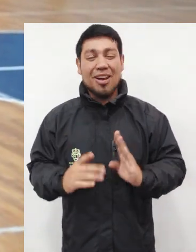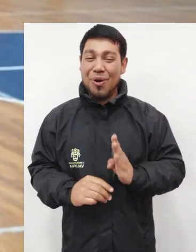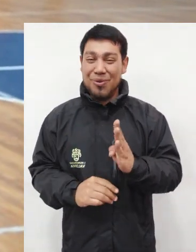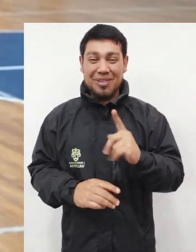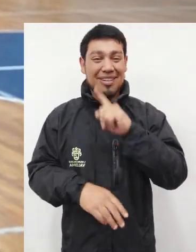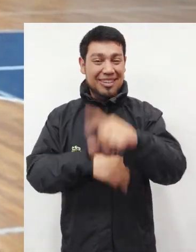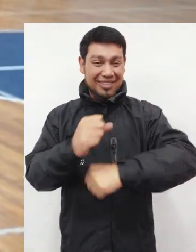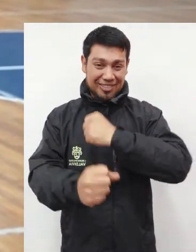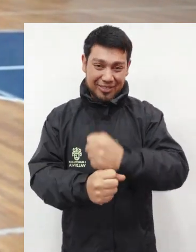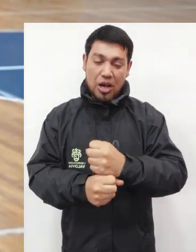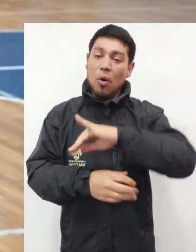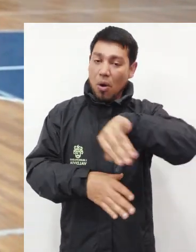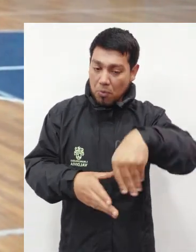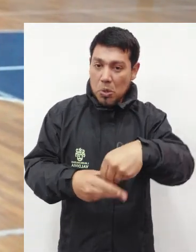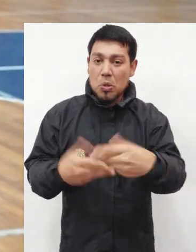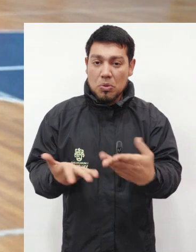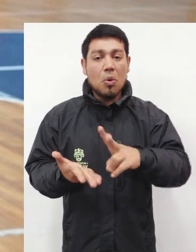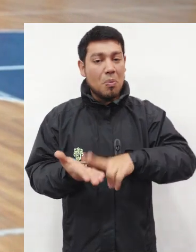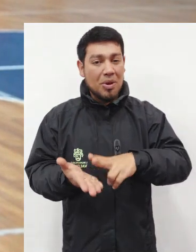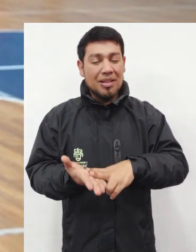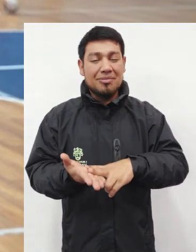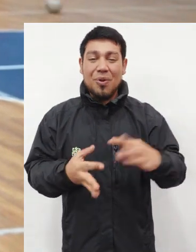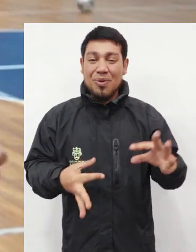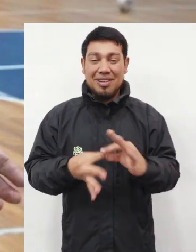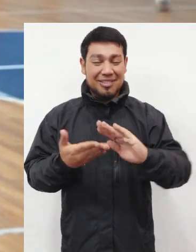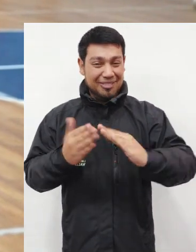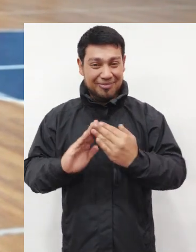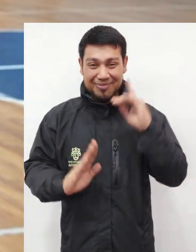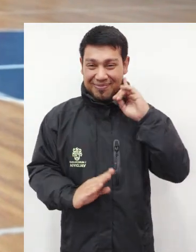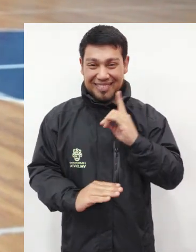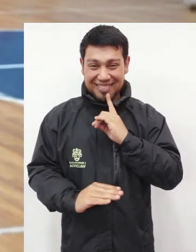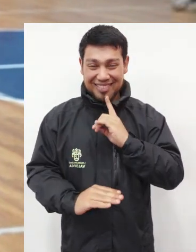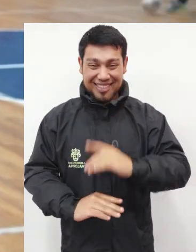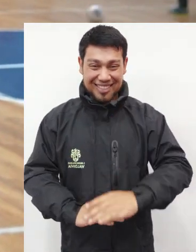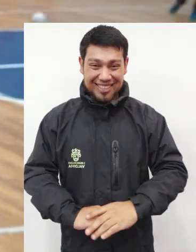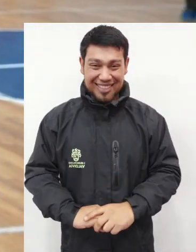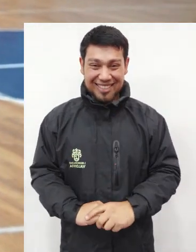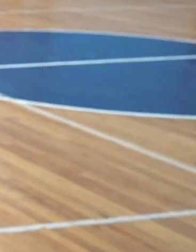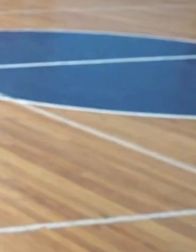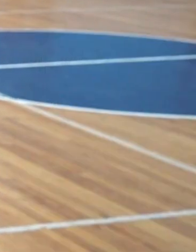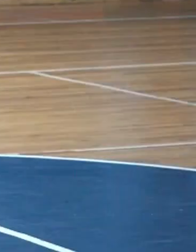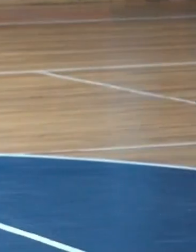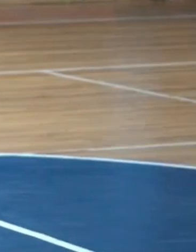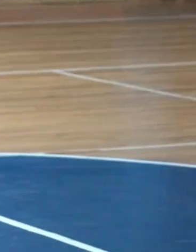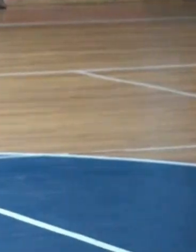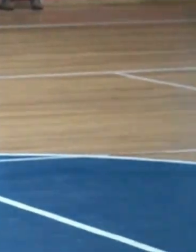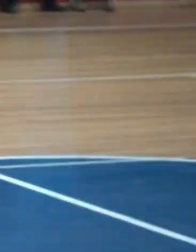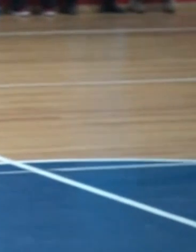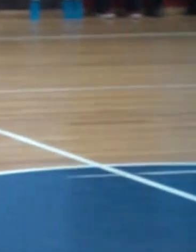nosotros desarrollamos y esperamos seguir continuando haciendo actividades deportivas inclusivas, sobre todo con las comunidades sordas.